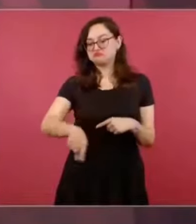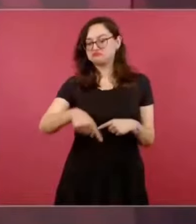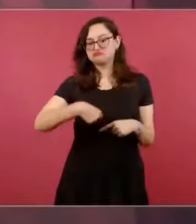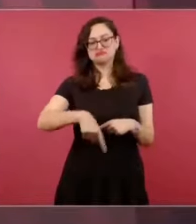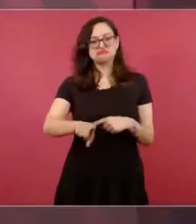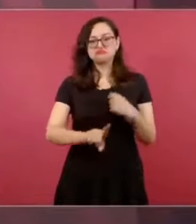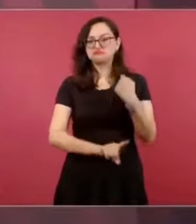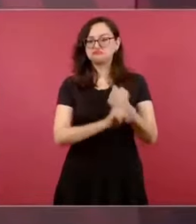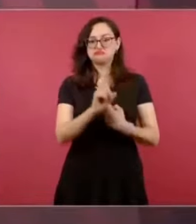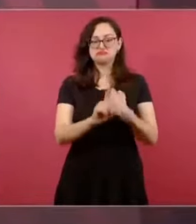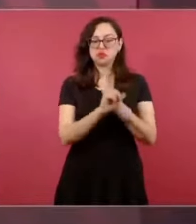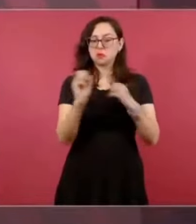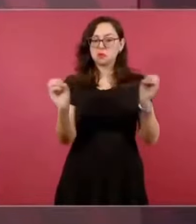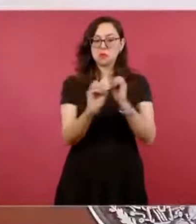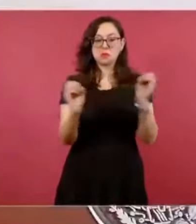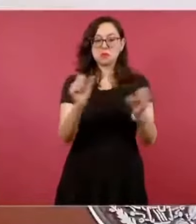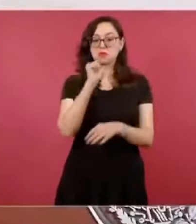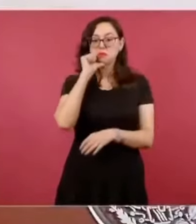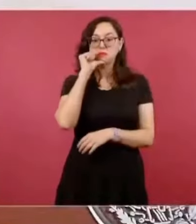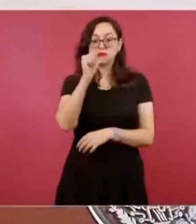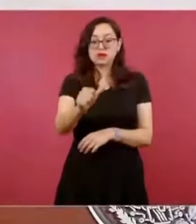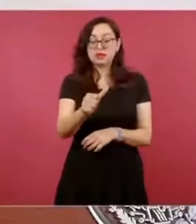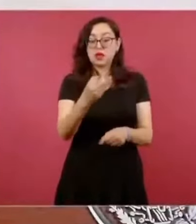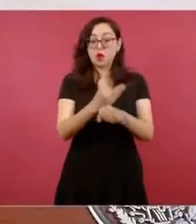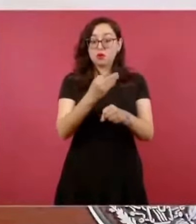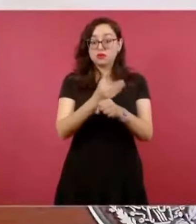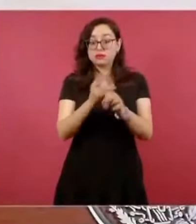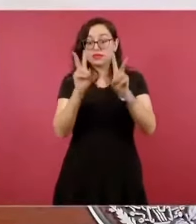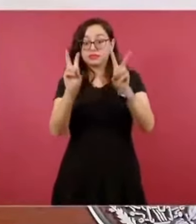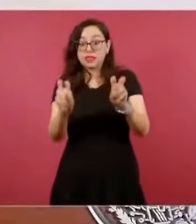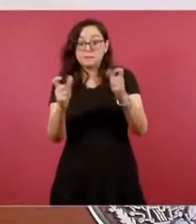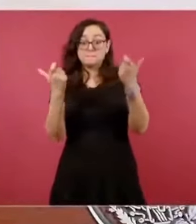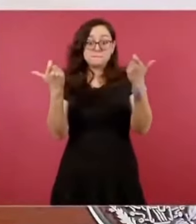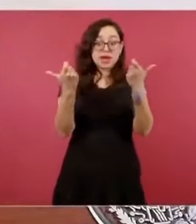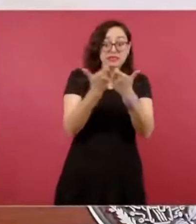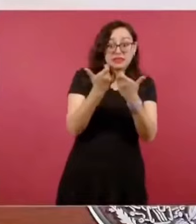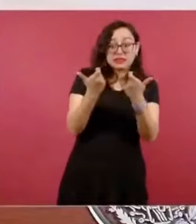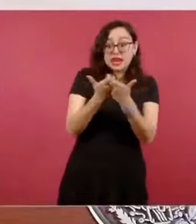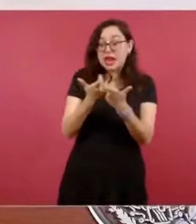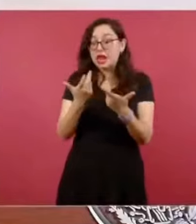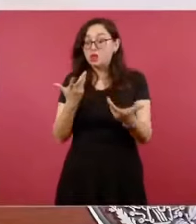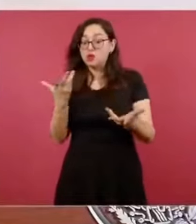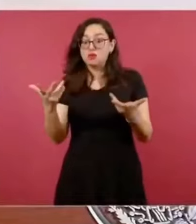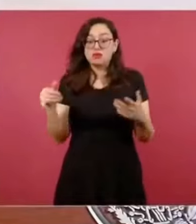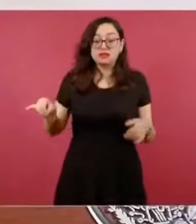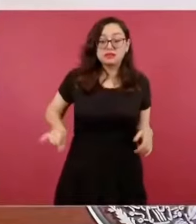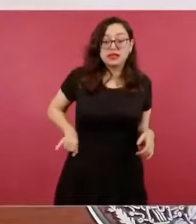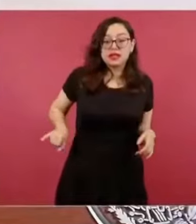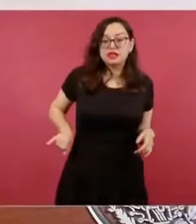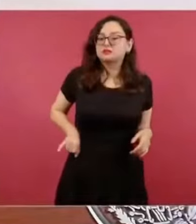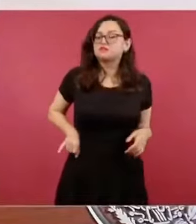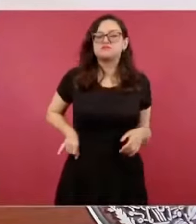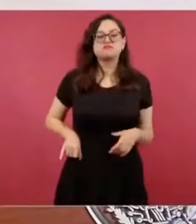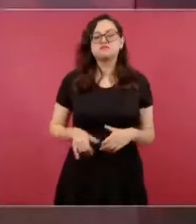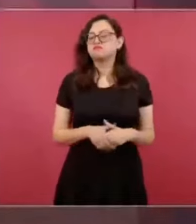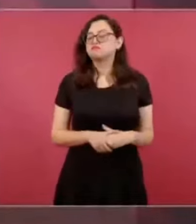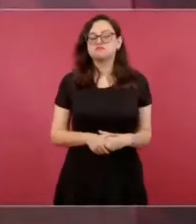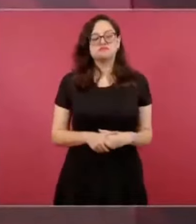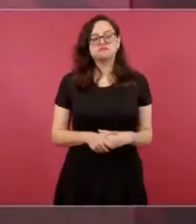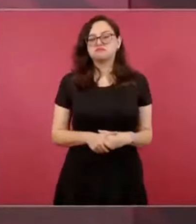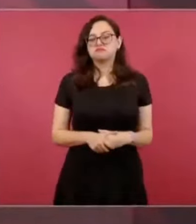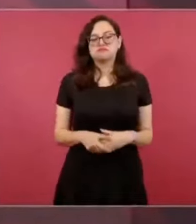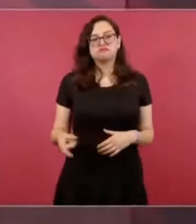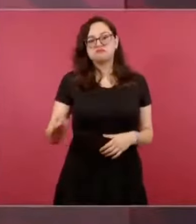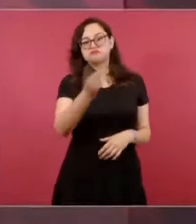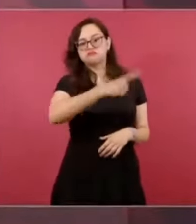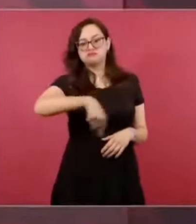porque ya no es un asunto de dinero, ya los medios ya no tienen el mismo impacto